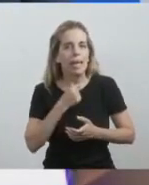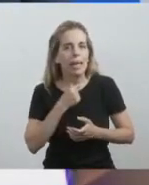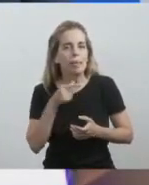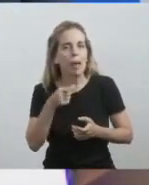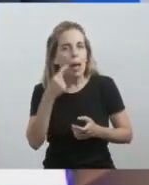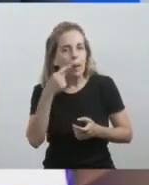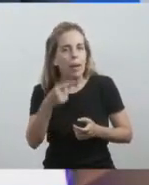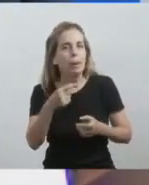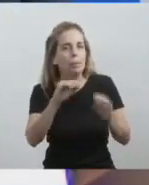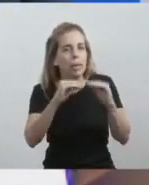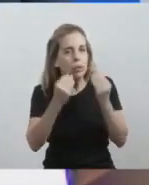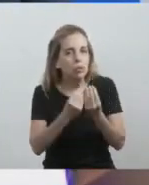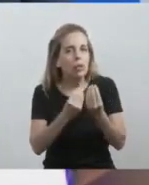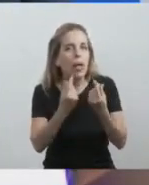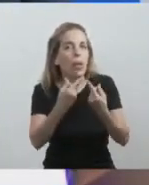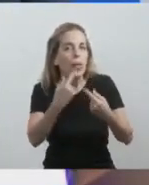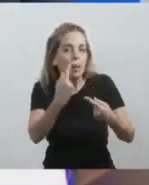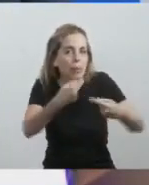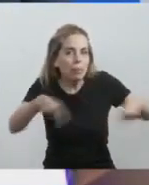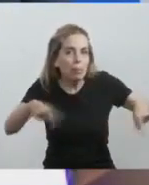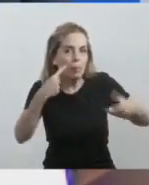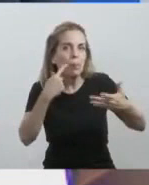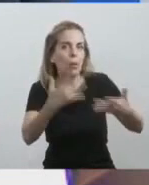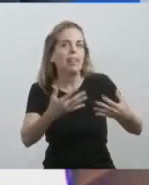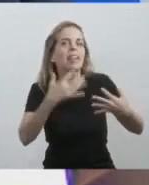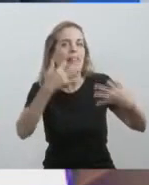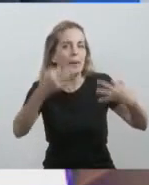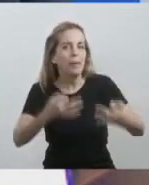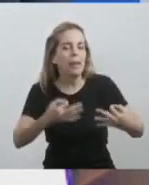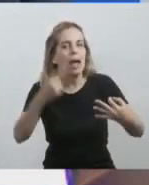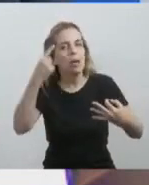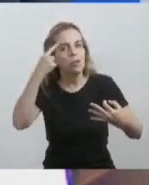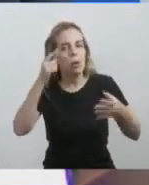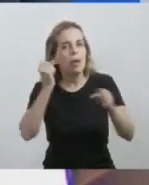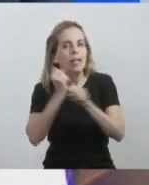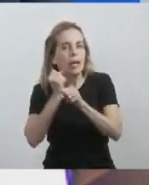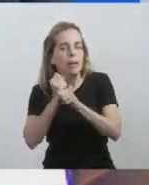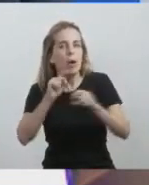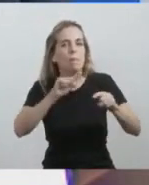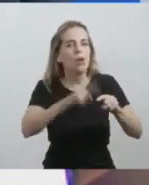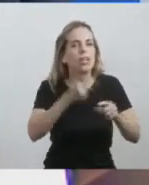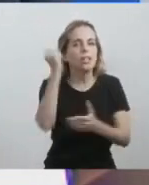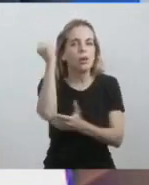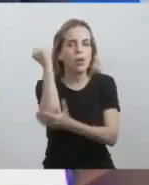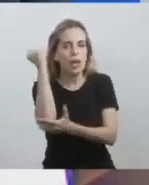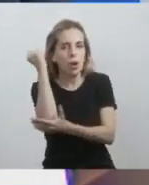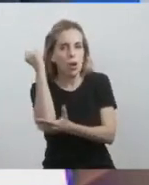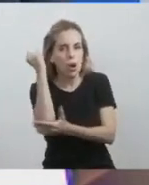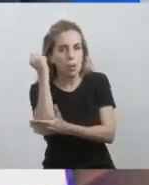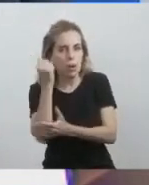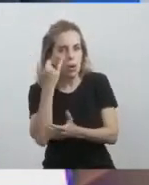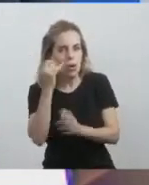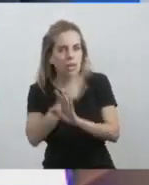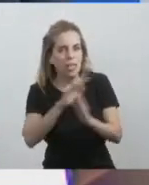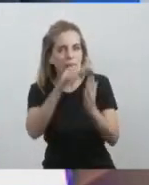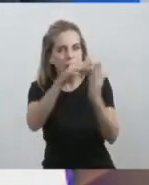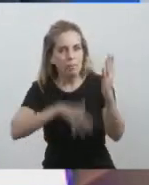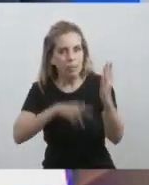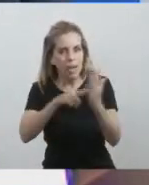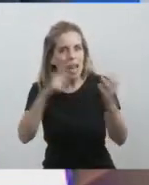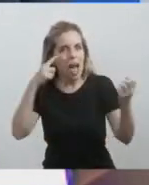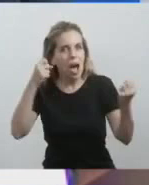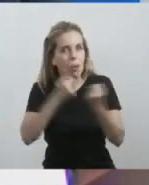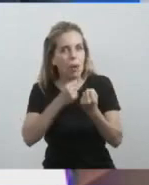resultados reflejen las premisas de libertad política y económica expresadas en el Tratado de Asunción.